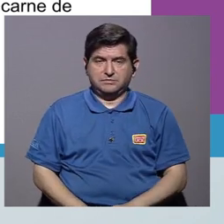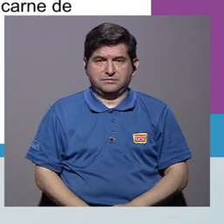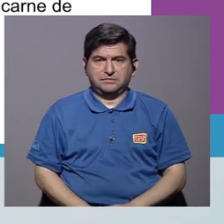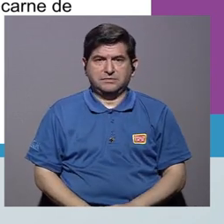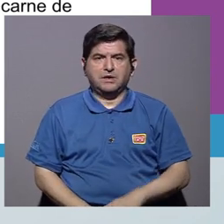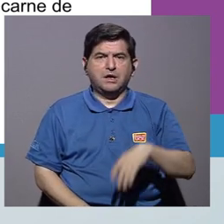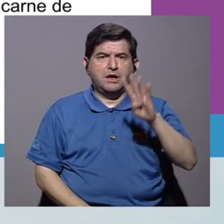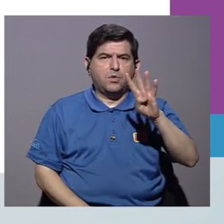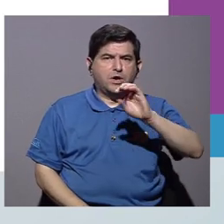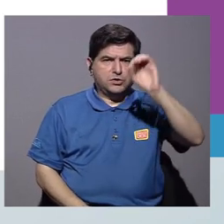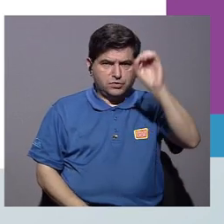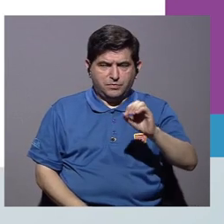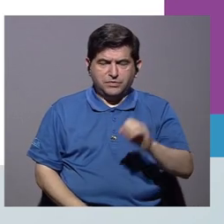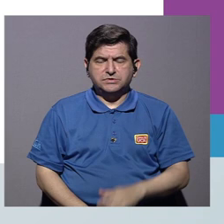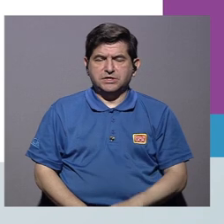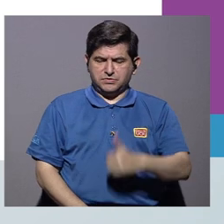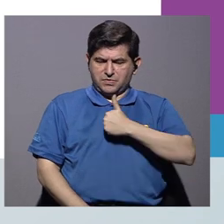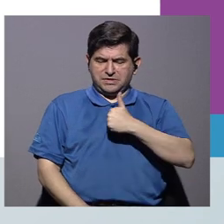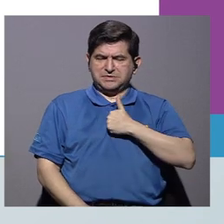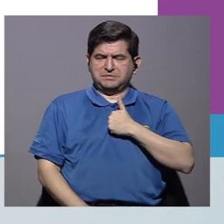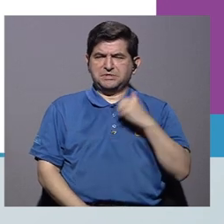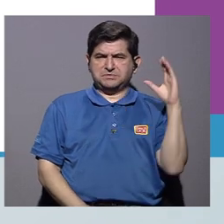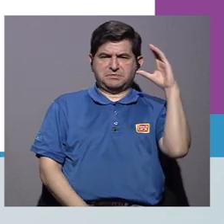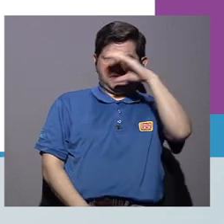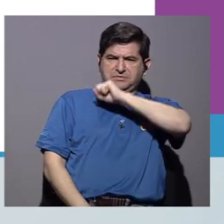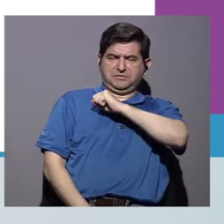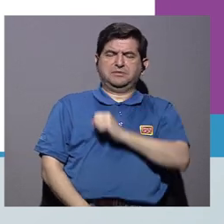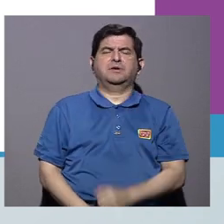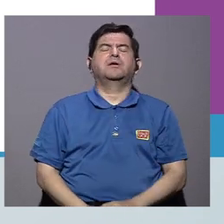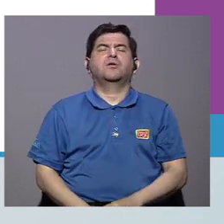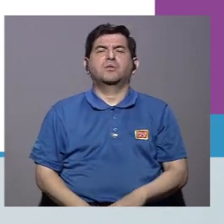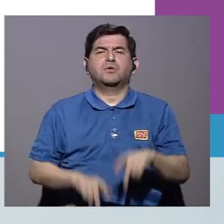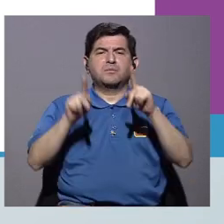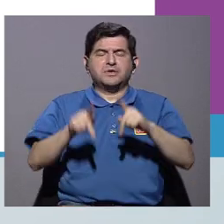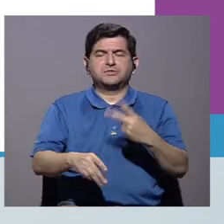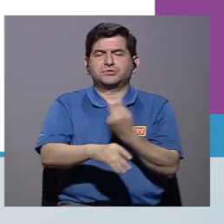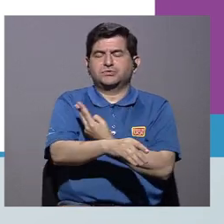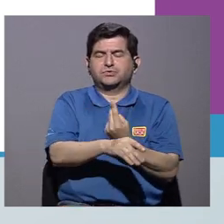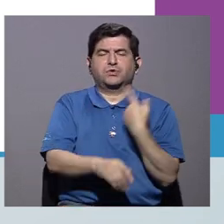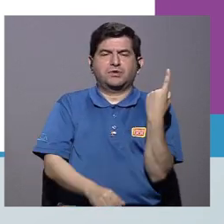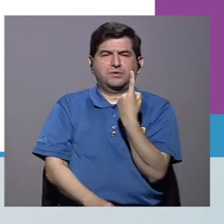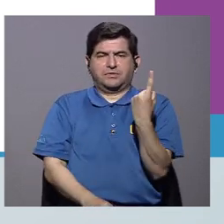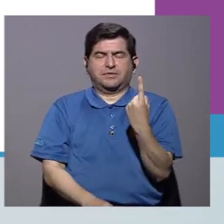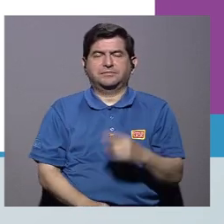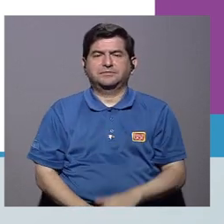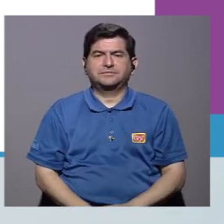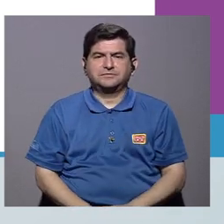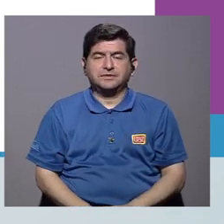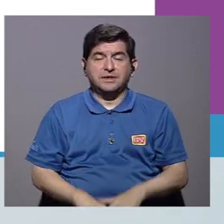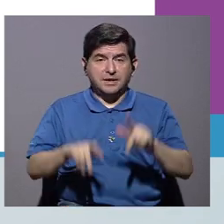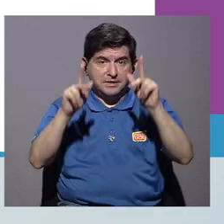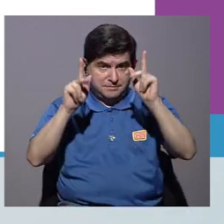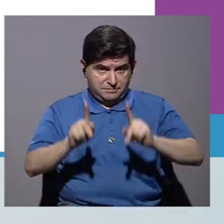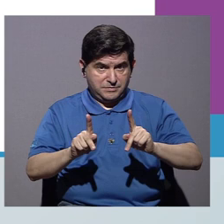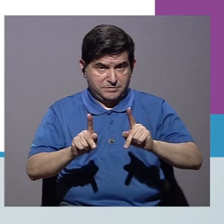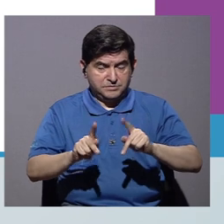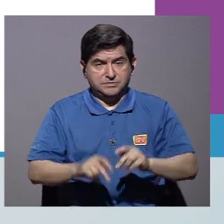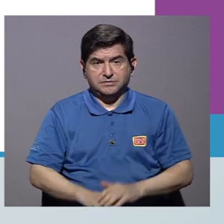el 4% se auto percibe como vegetariana. Es decir, que las personas o